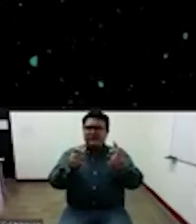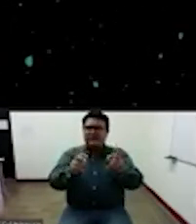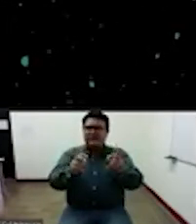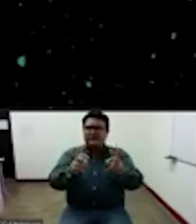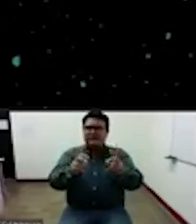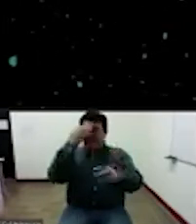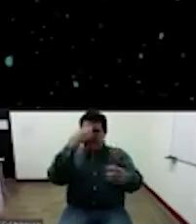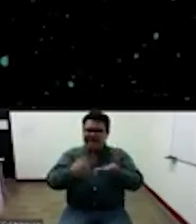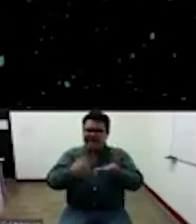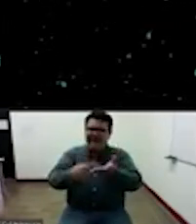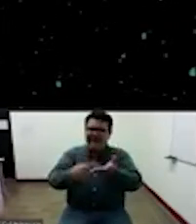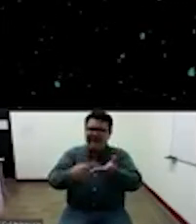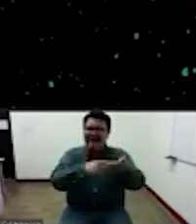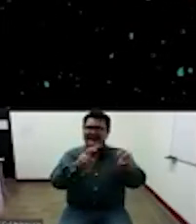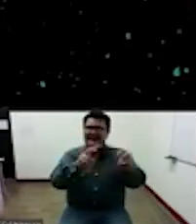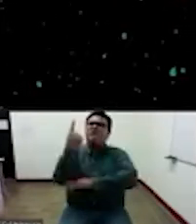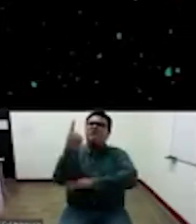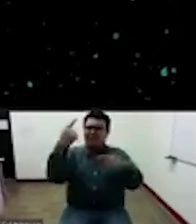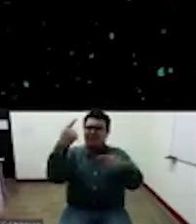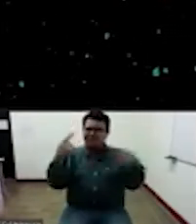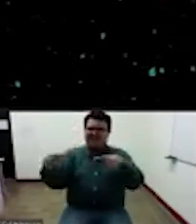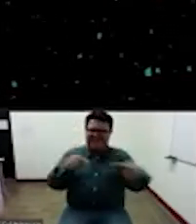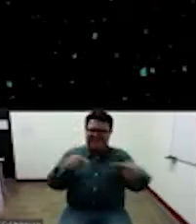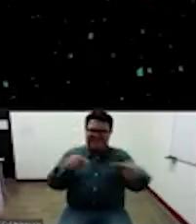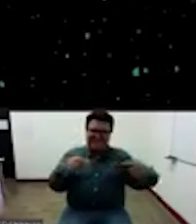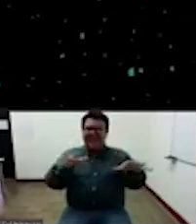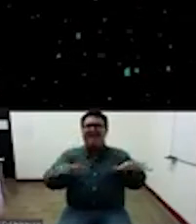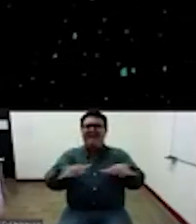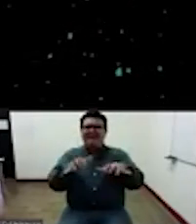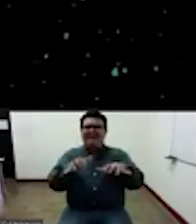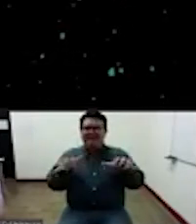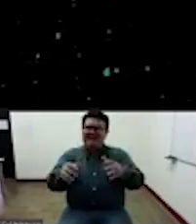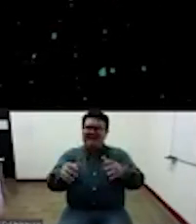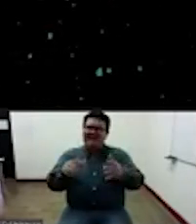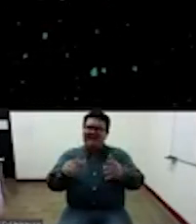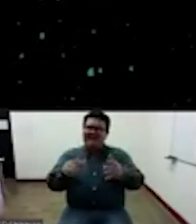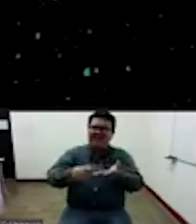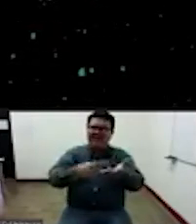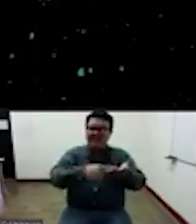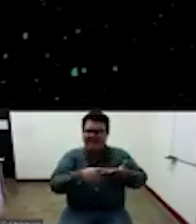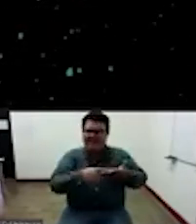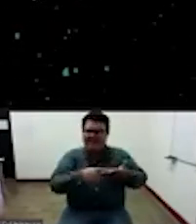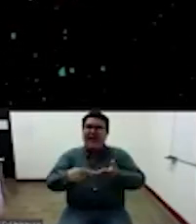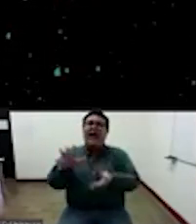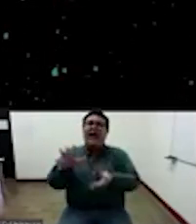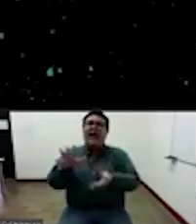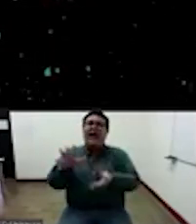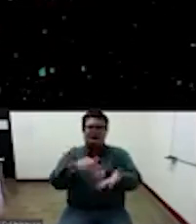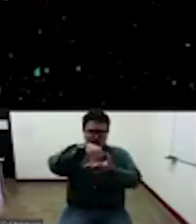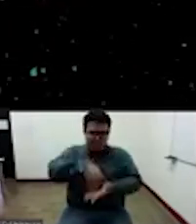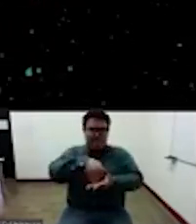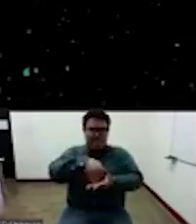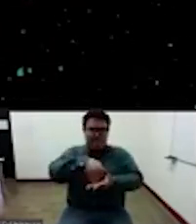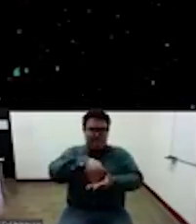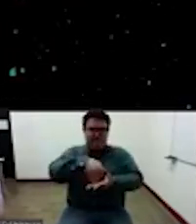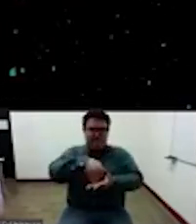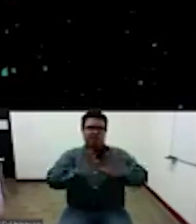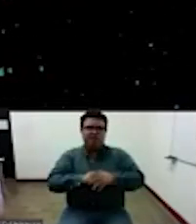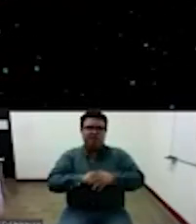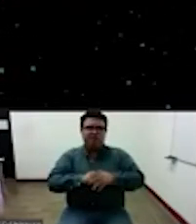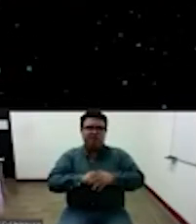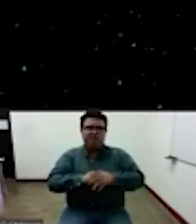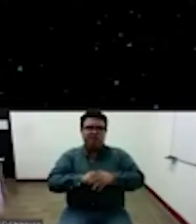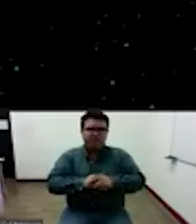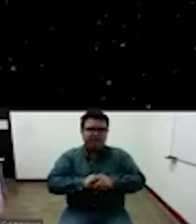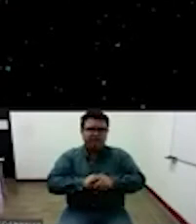por lo político no de disputa también y de resistencia no para ello es